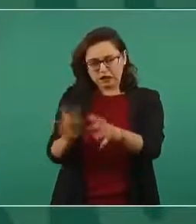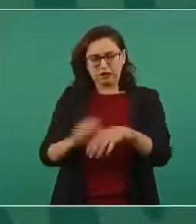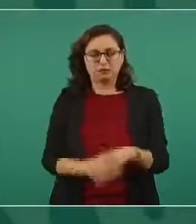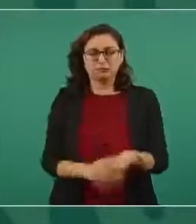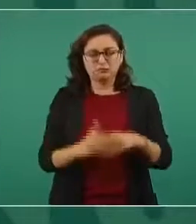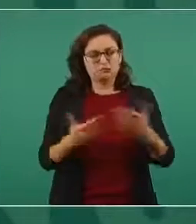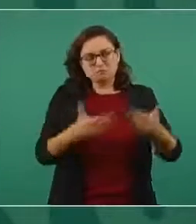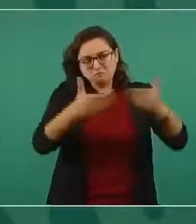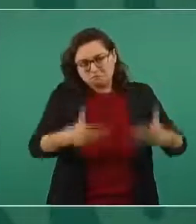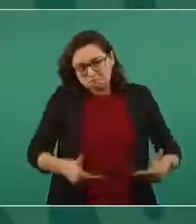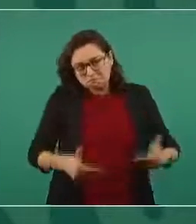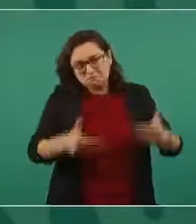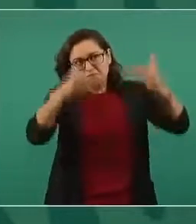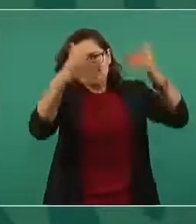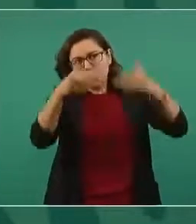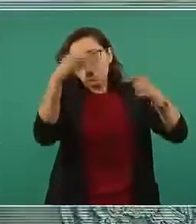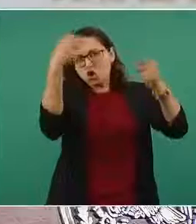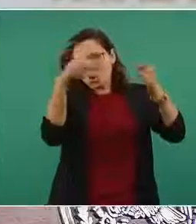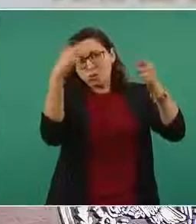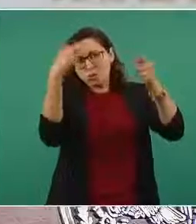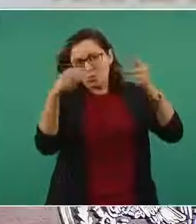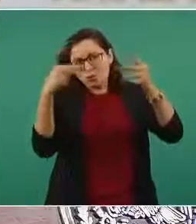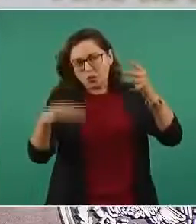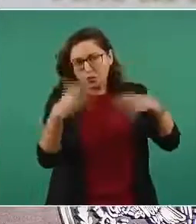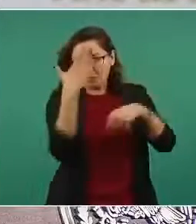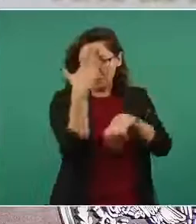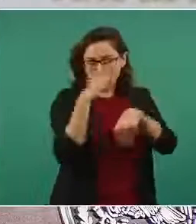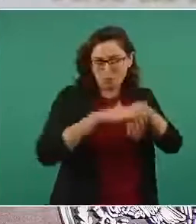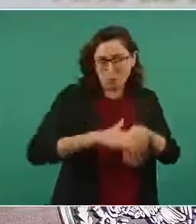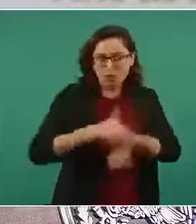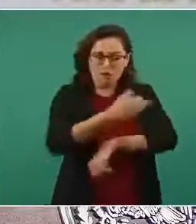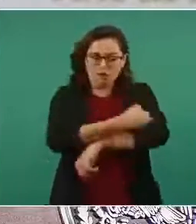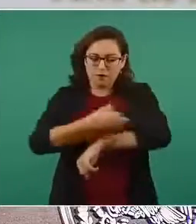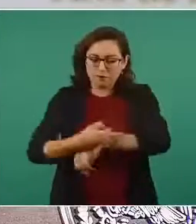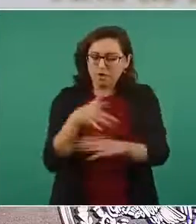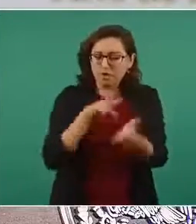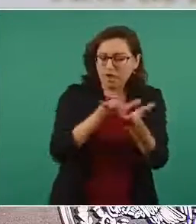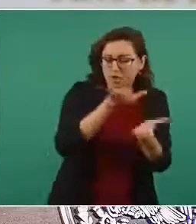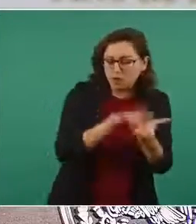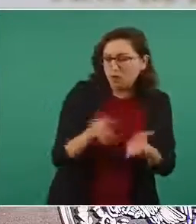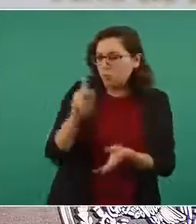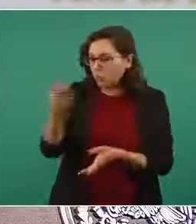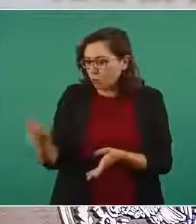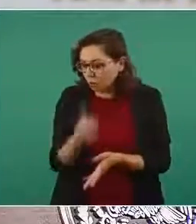y se ayuda a los familiares se ayuda al pueblo